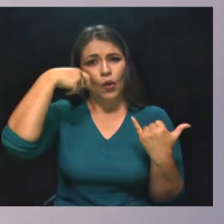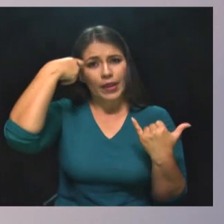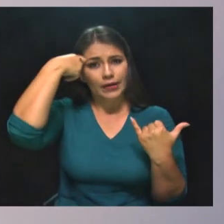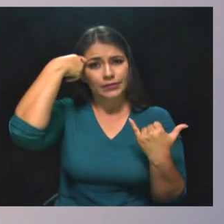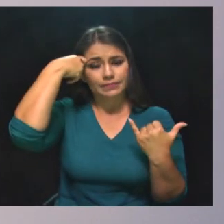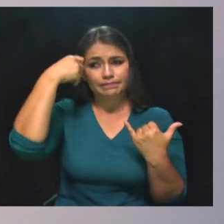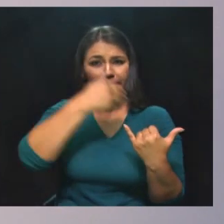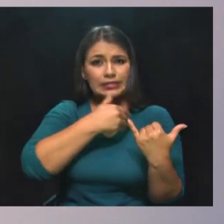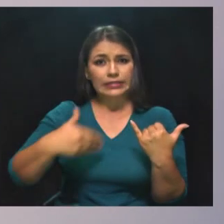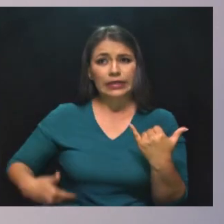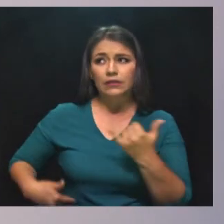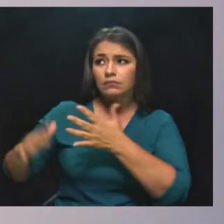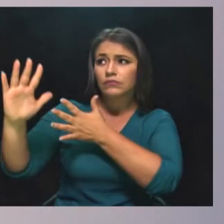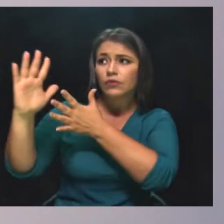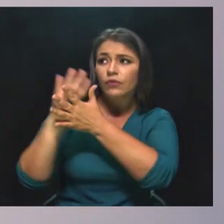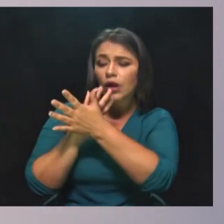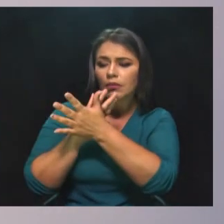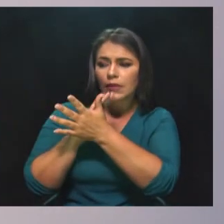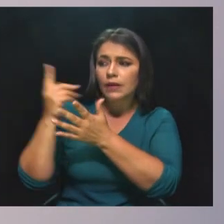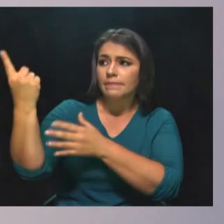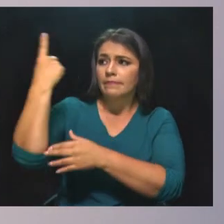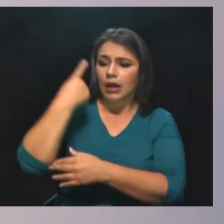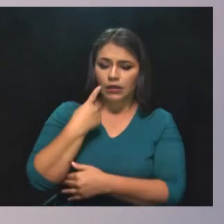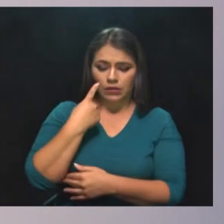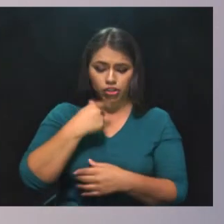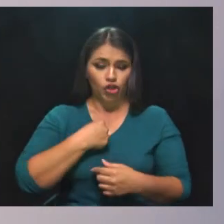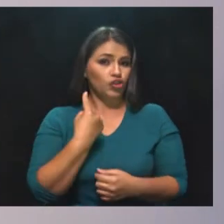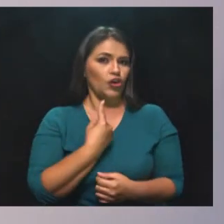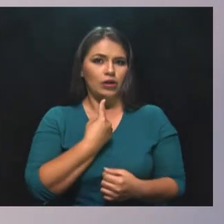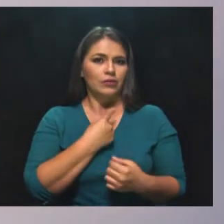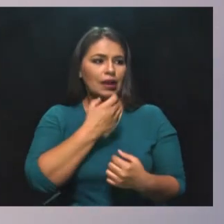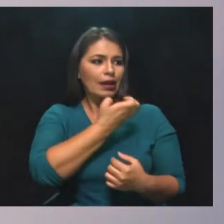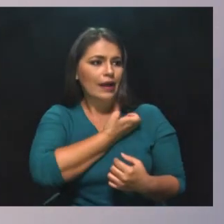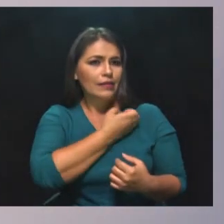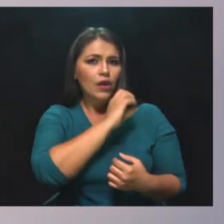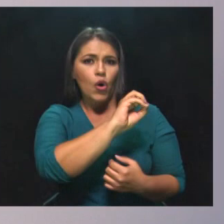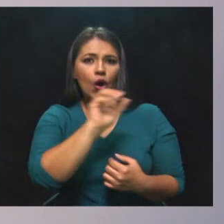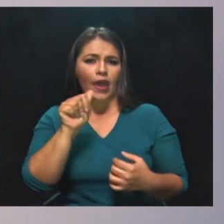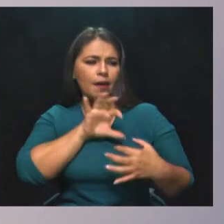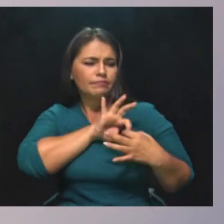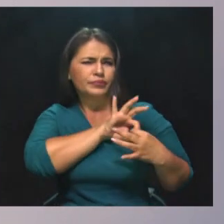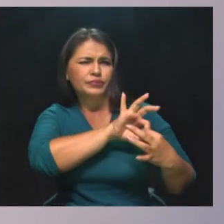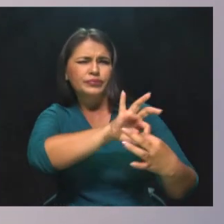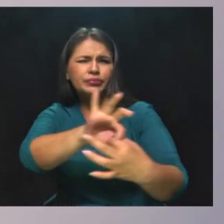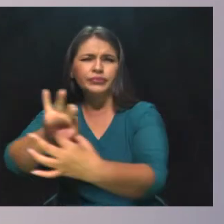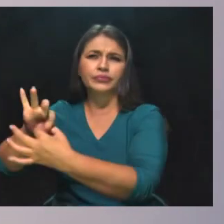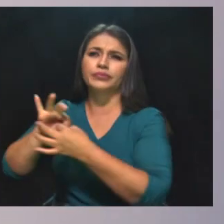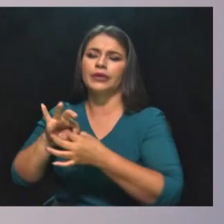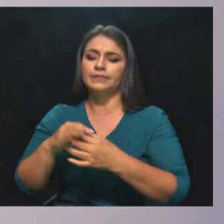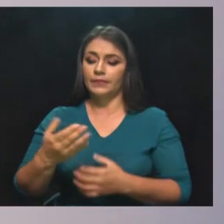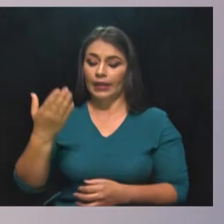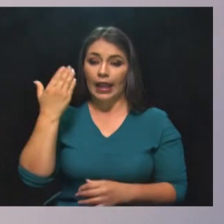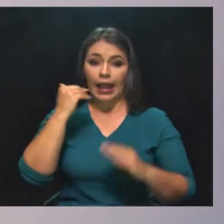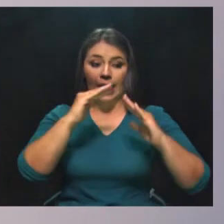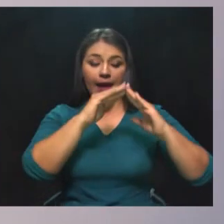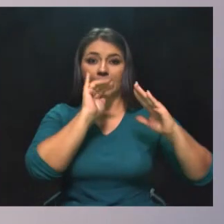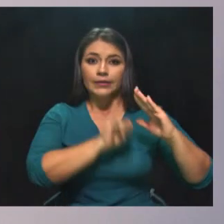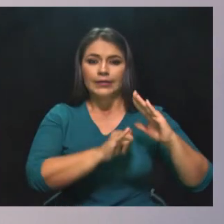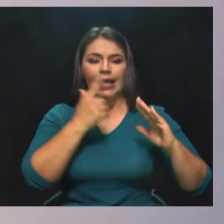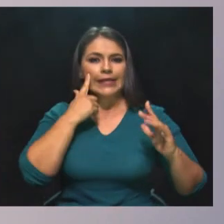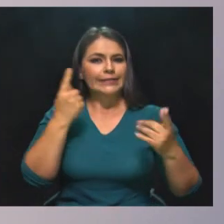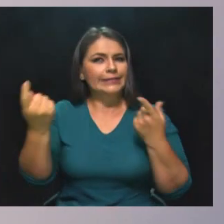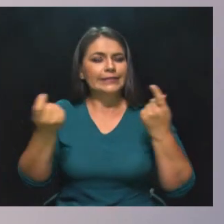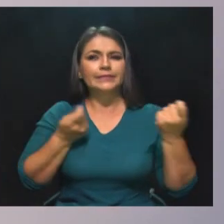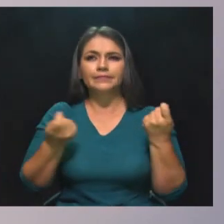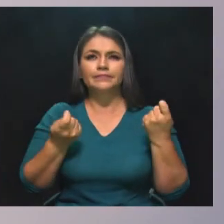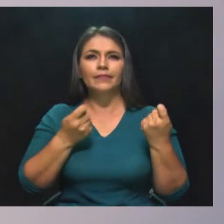y en coordinación con las alcaldesas y alcaldes del departamento, emprendimos desde el primer momento la estrategia de